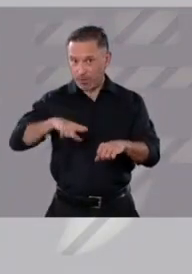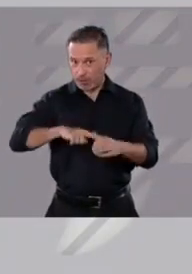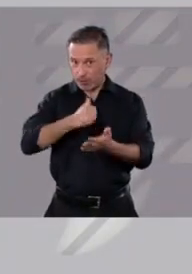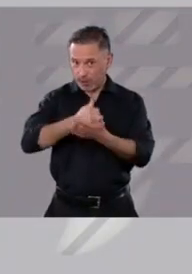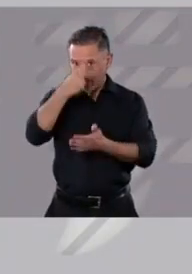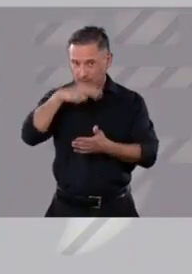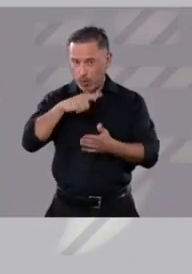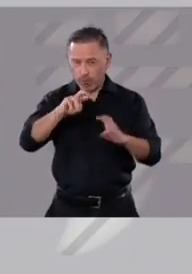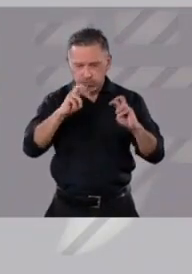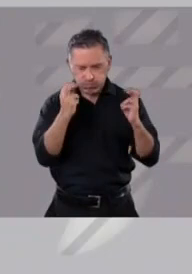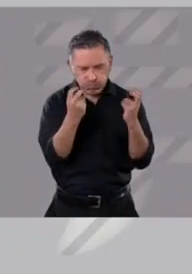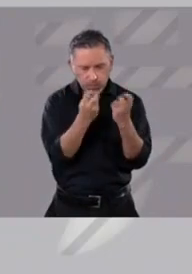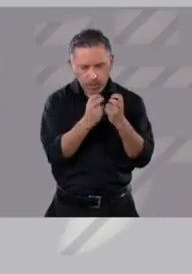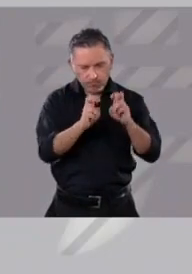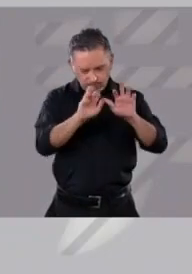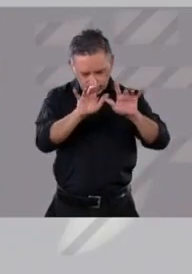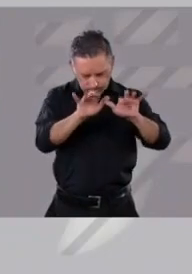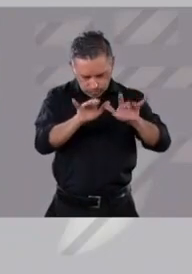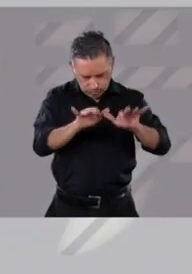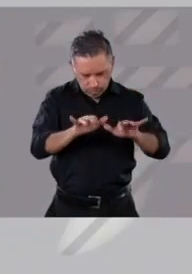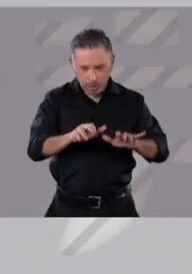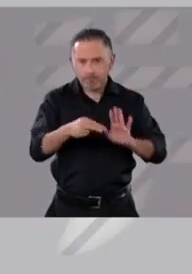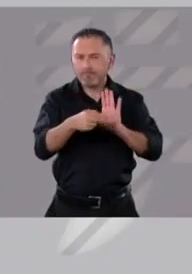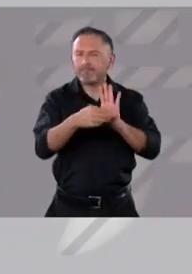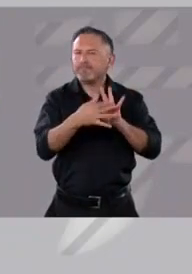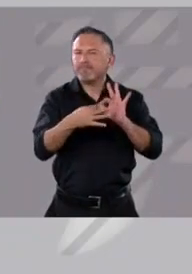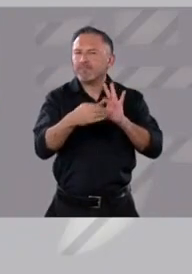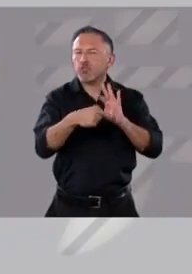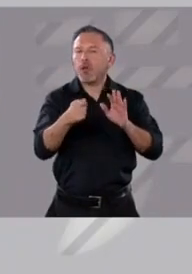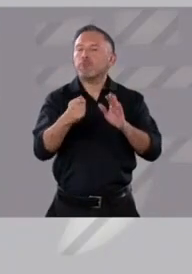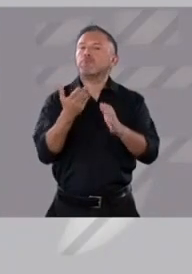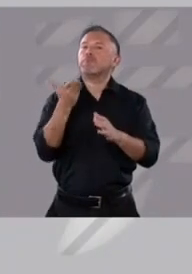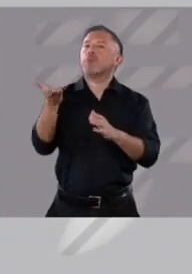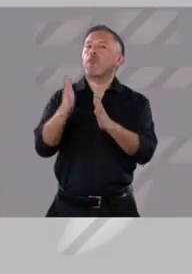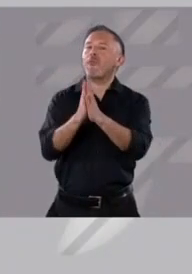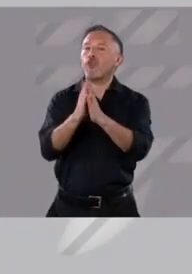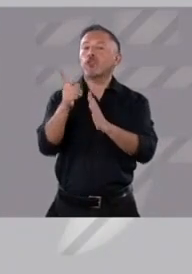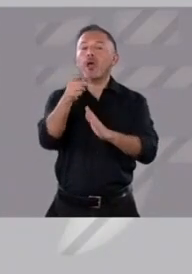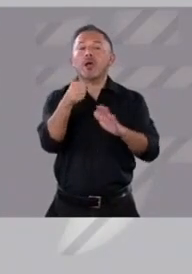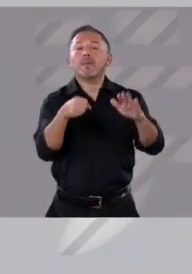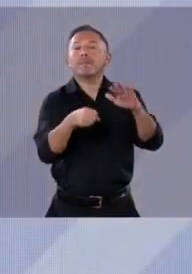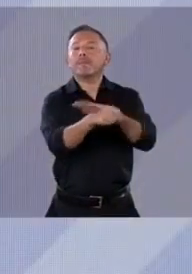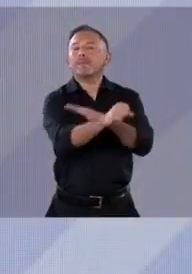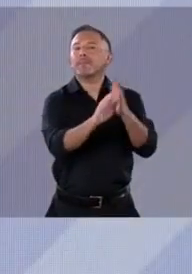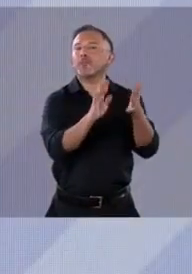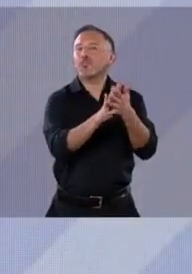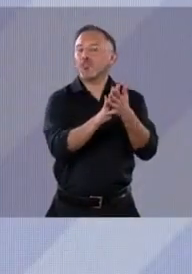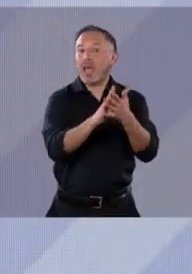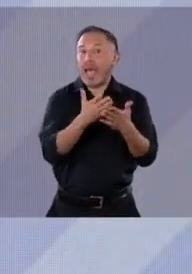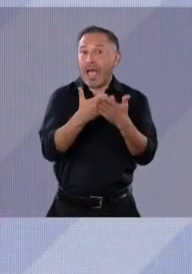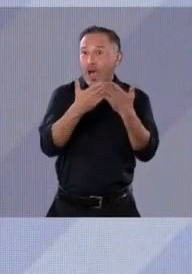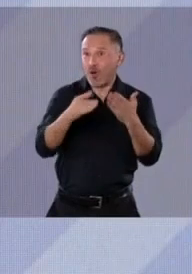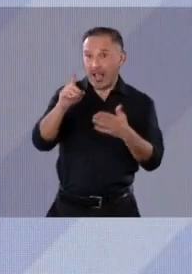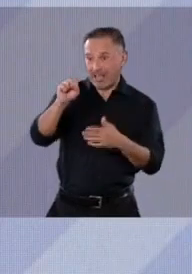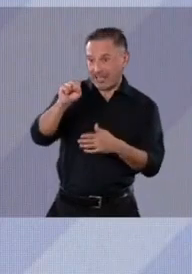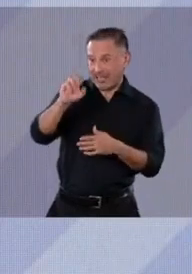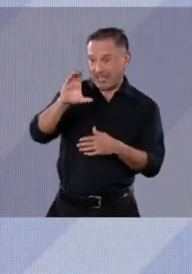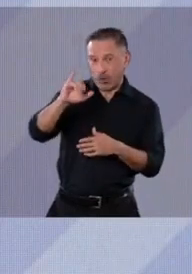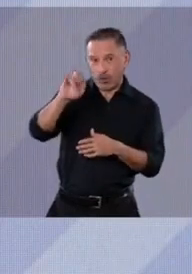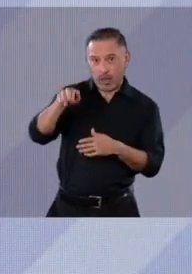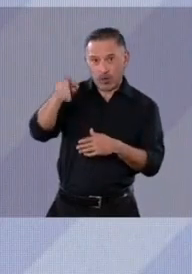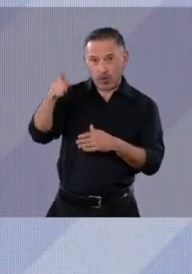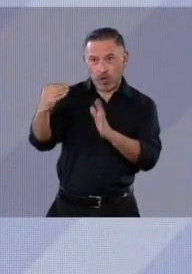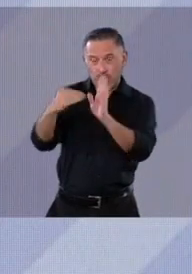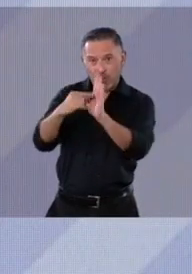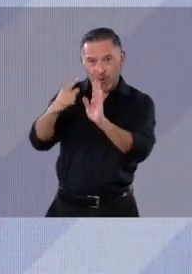un desplegado en donde piden que la prisión preventiva oficiosa no sea catalogada como lo está haciendo la Suprema Corte porque entonces